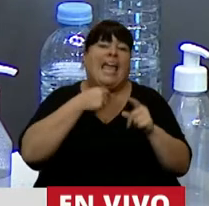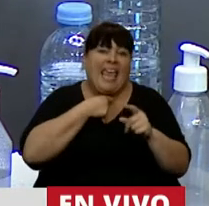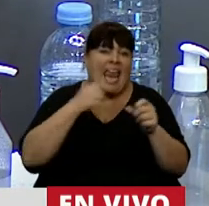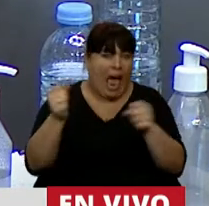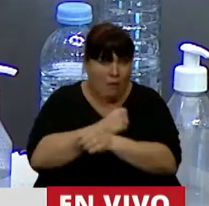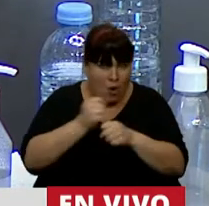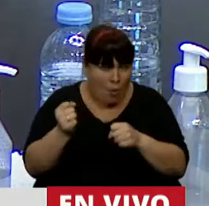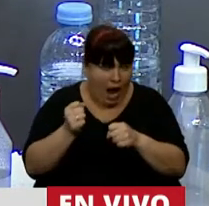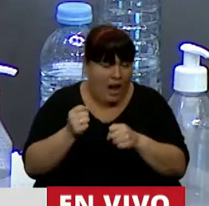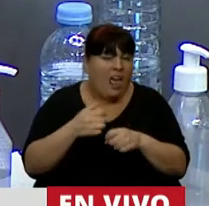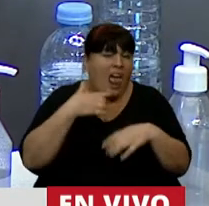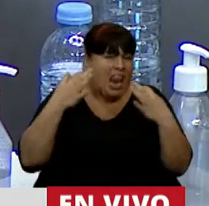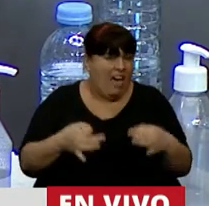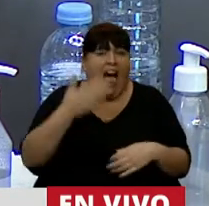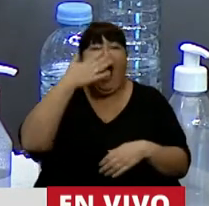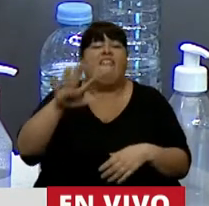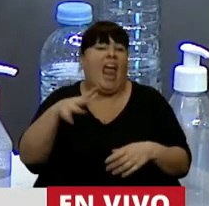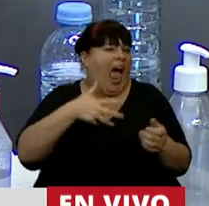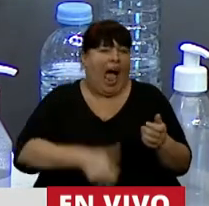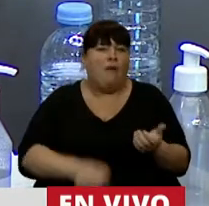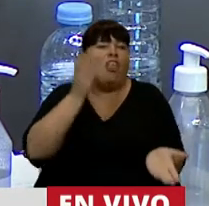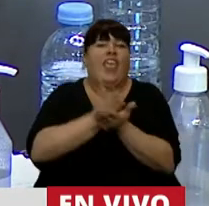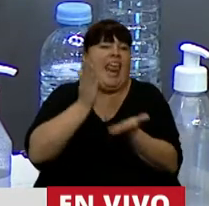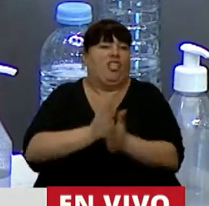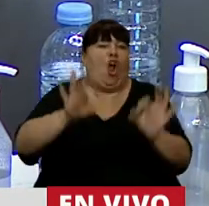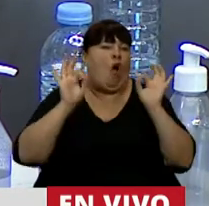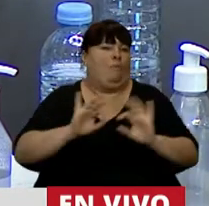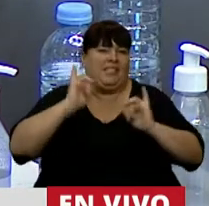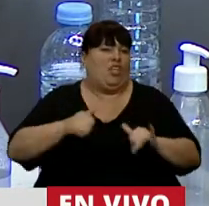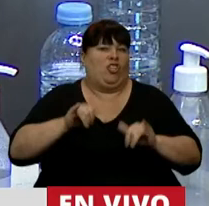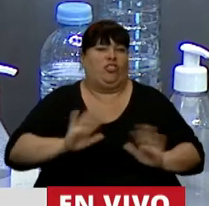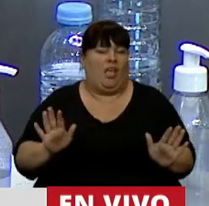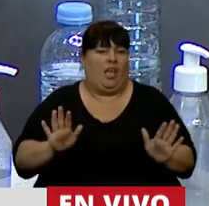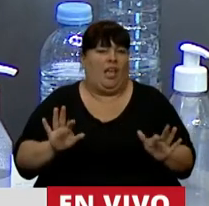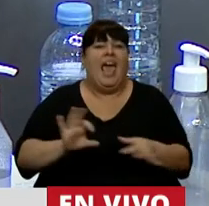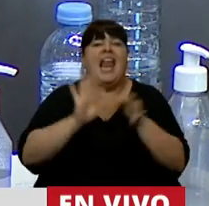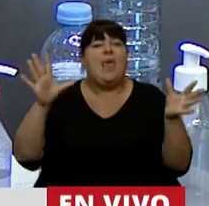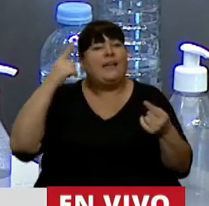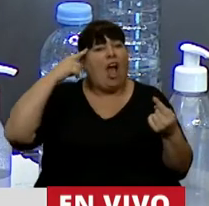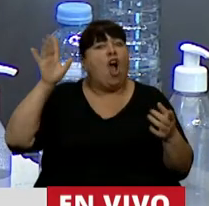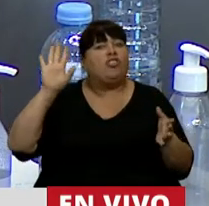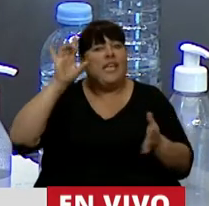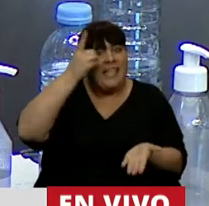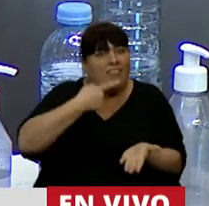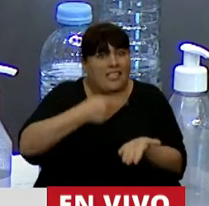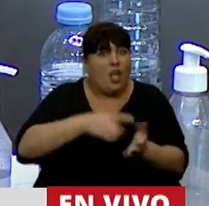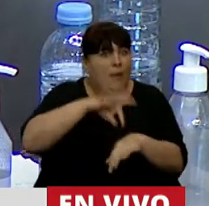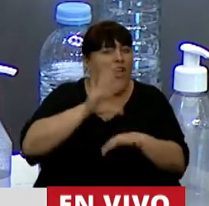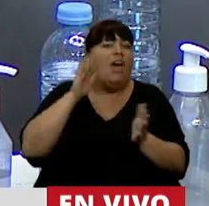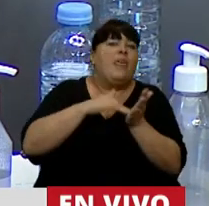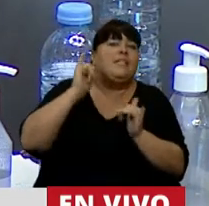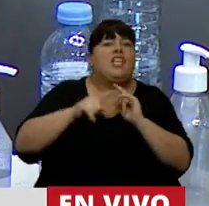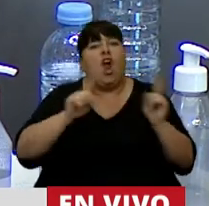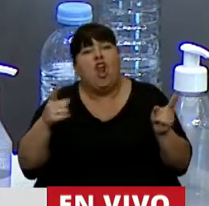quieran aprobar, la verdad que va a terminar siendo el aborto un derecho absoluto. Y la libertad de conciencia es solo un derecho relativo,